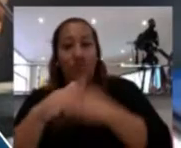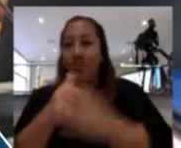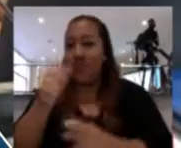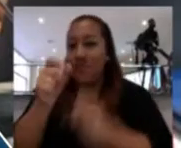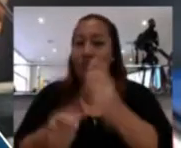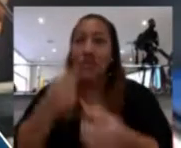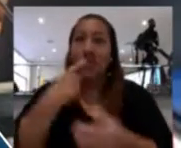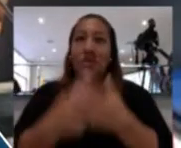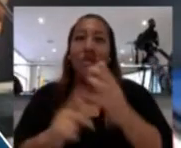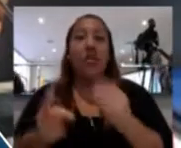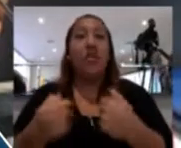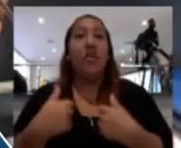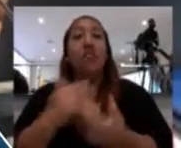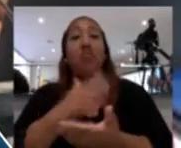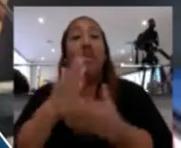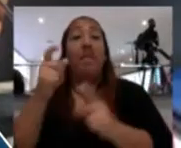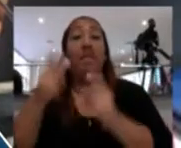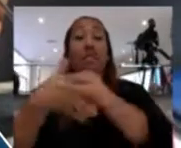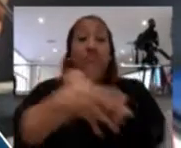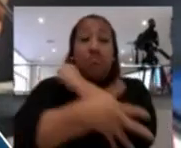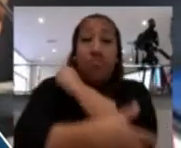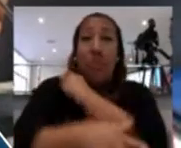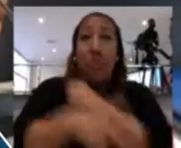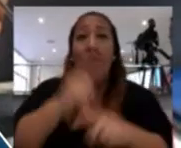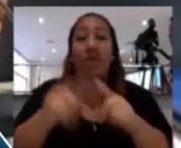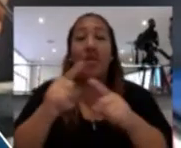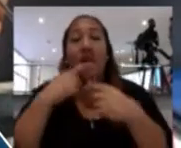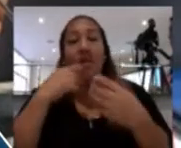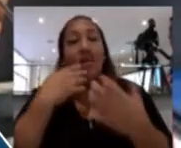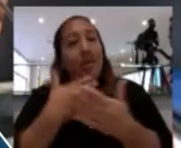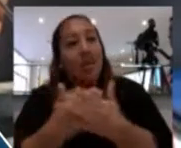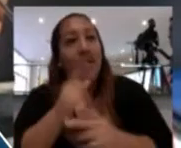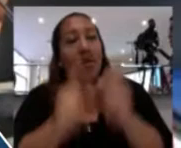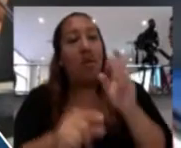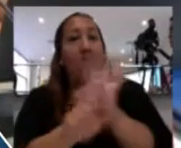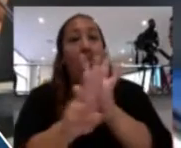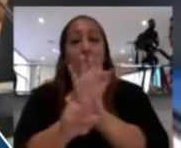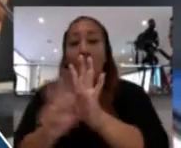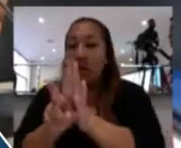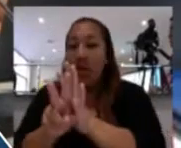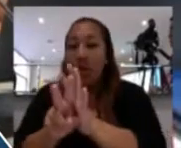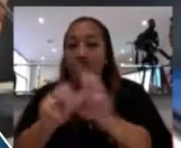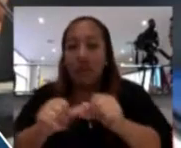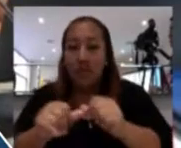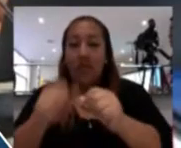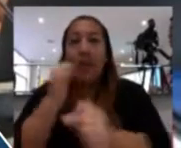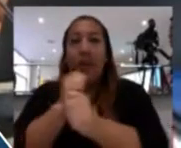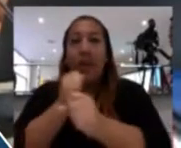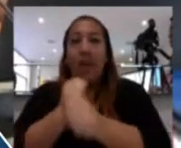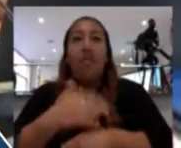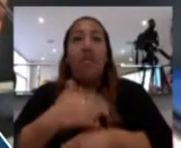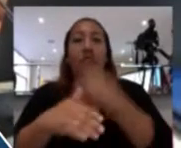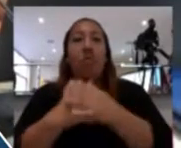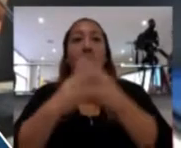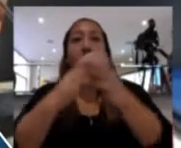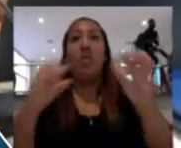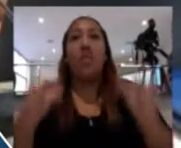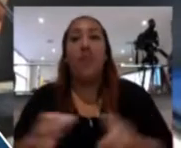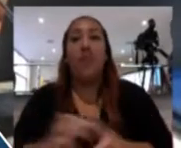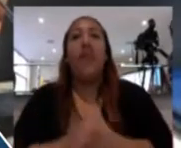actualmente están carentes de recursos y es un gran estímulo para que los voluntarios continúen trabajando en bien de la población.